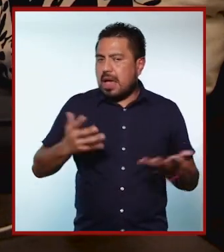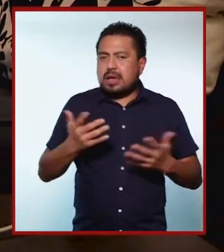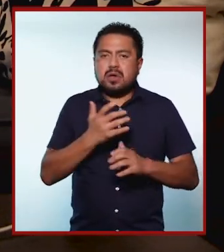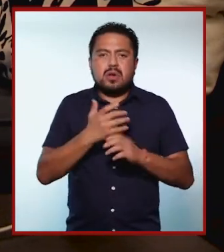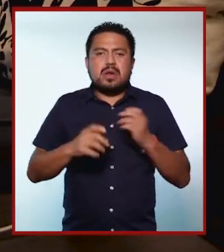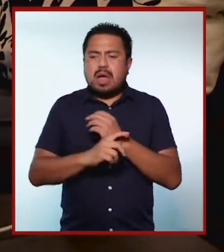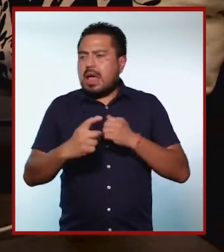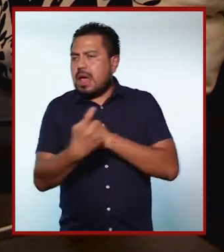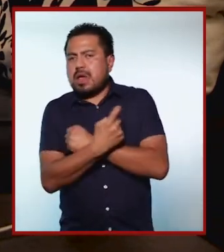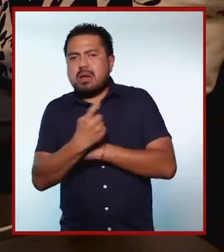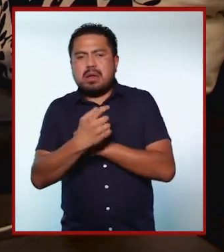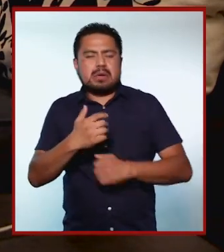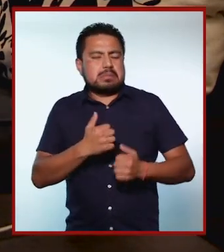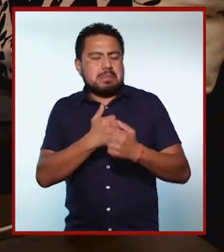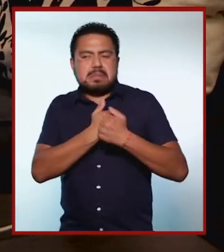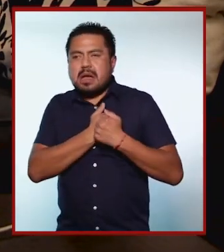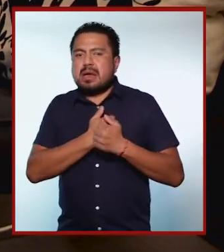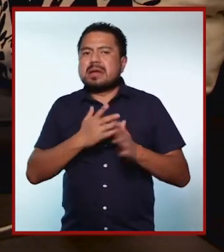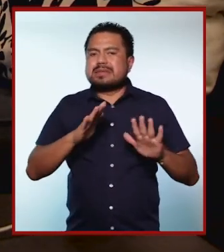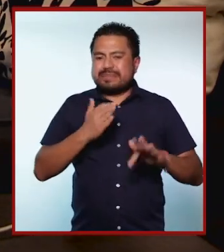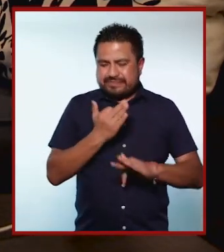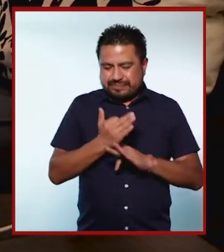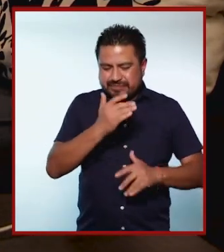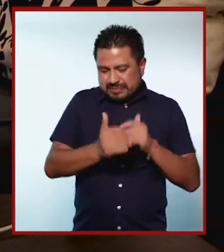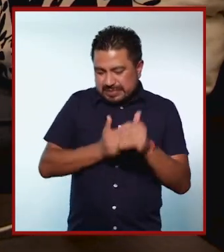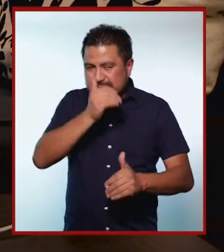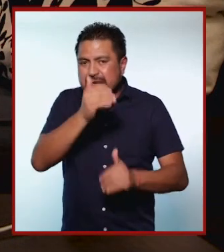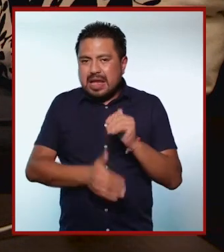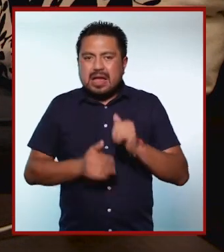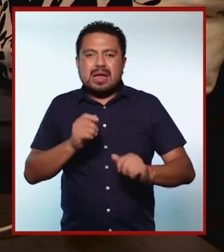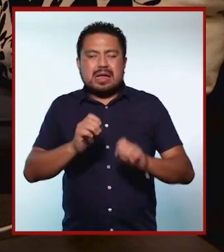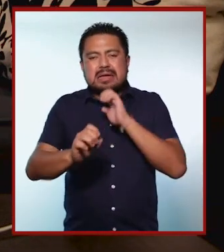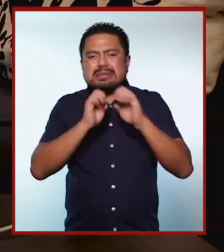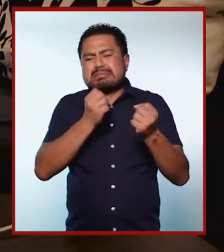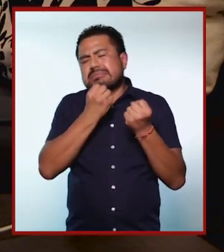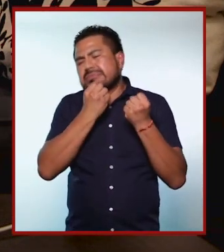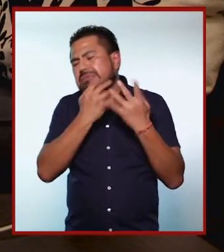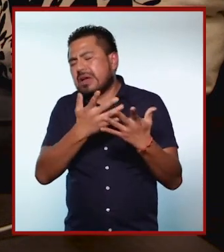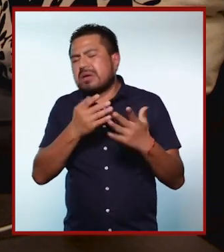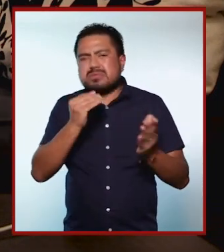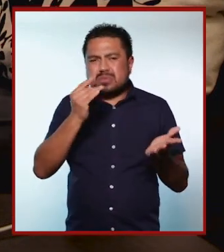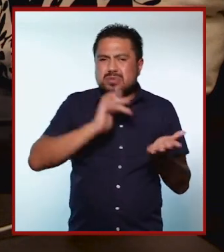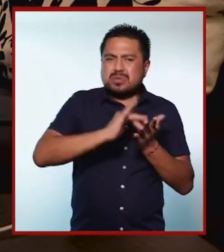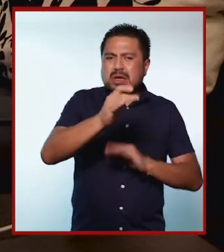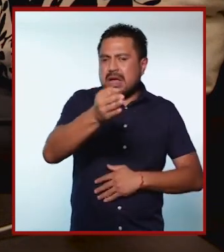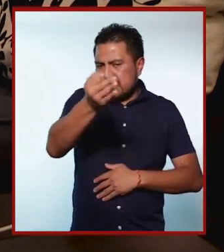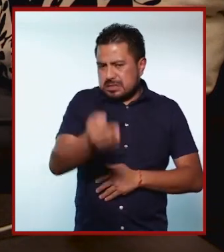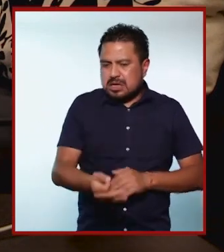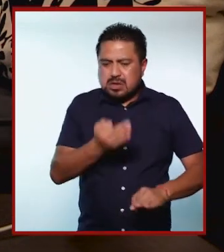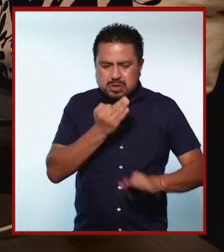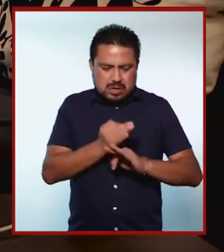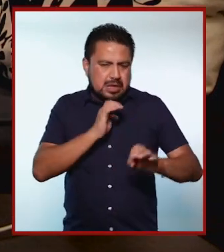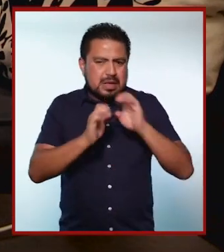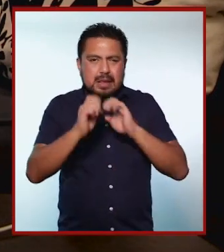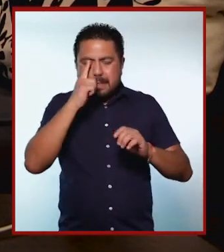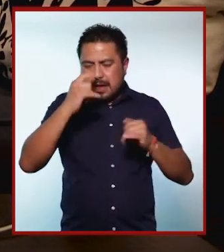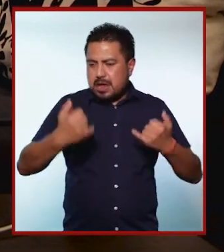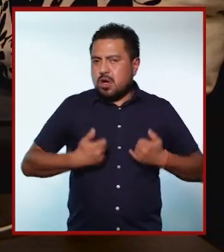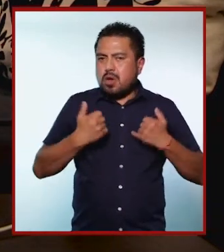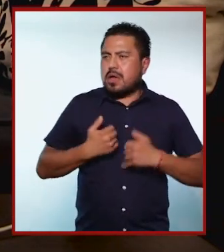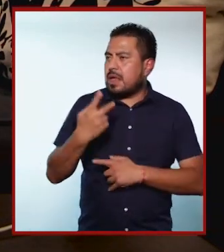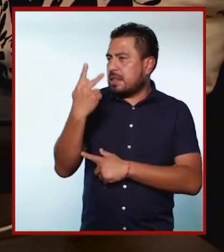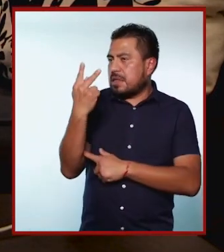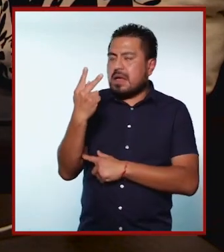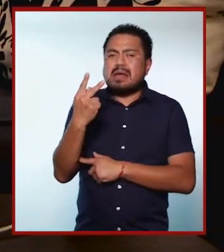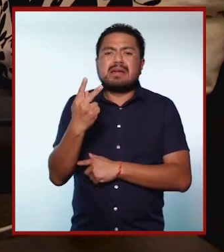gusto por hacer las cosas, en automático nace la pasión. Tristemente ya terminamos esta rica plática, muchas gracias por haber aceptado esta entrevista